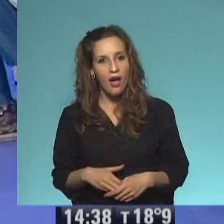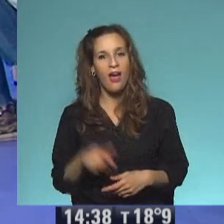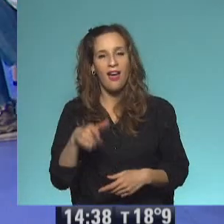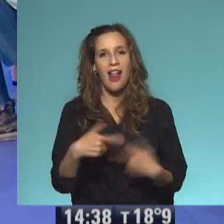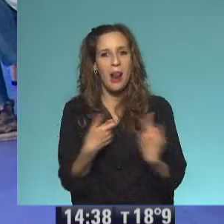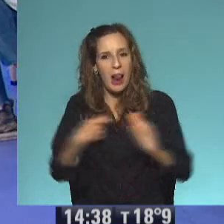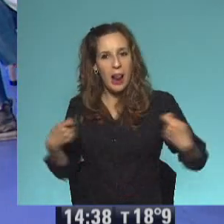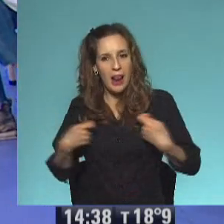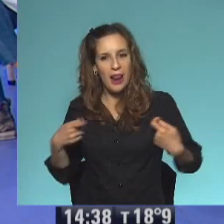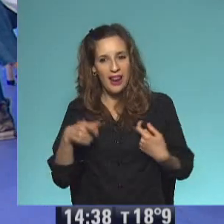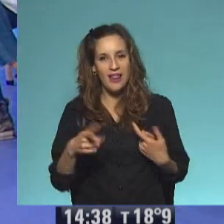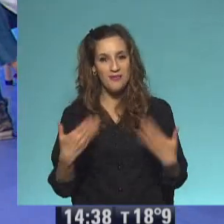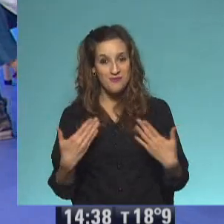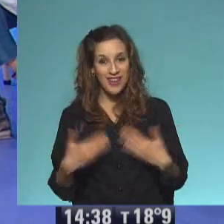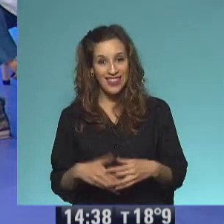alegro. Bueno, quédate así.